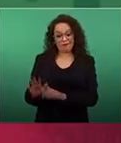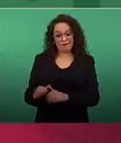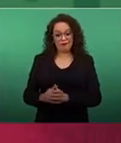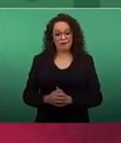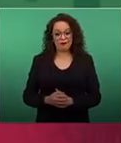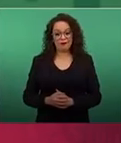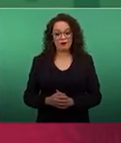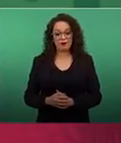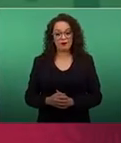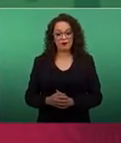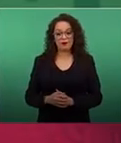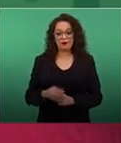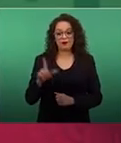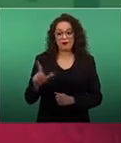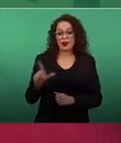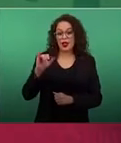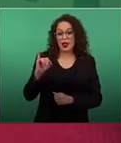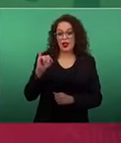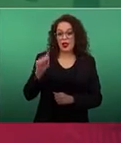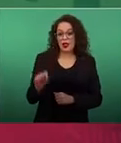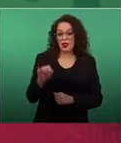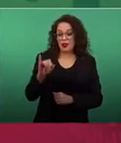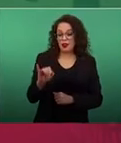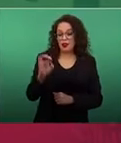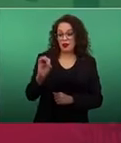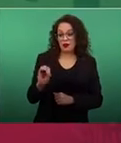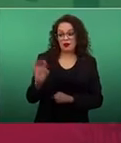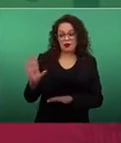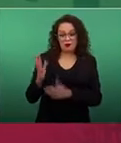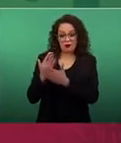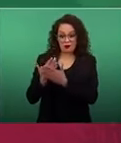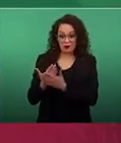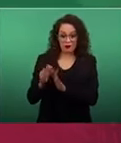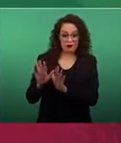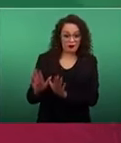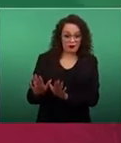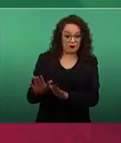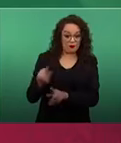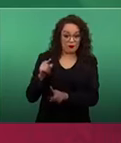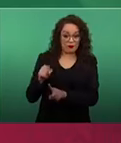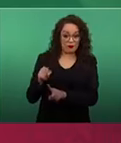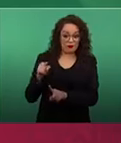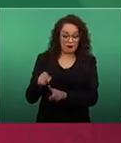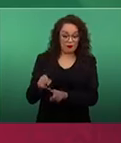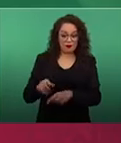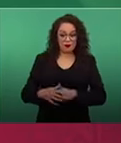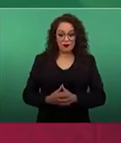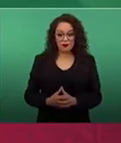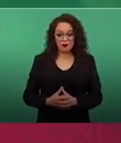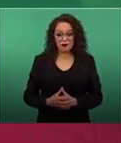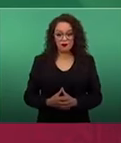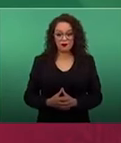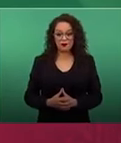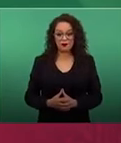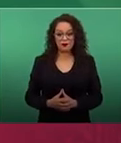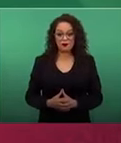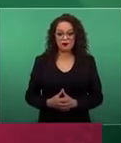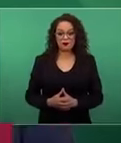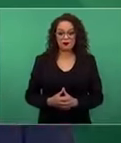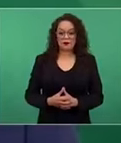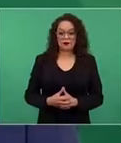Ahí está lo del litio, que les importa